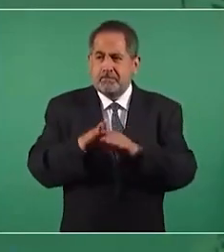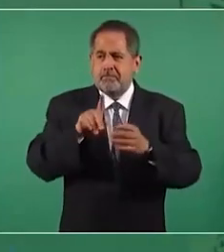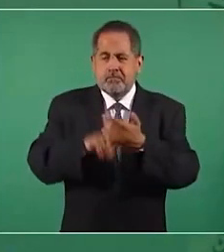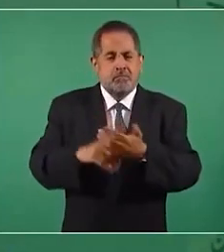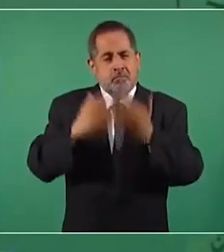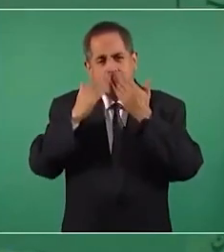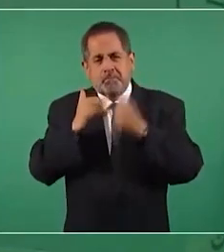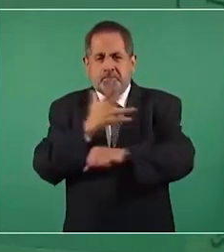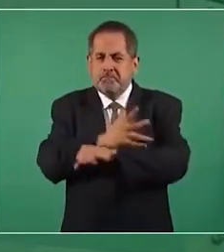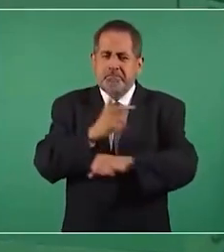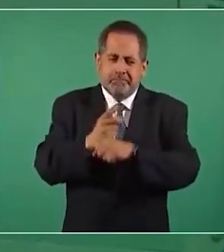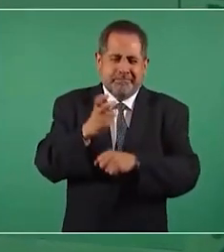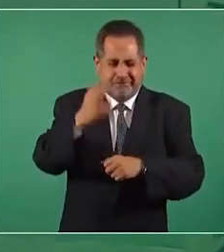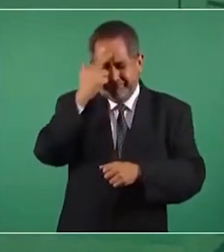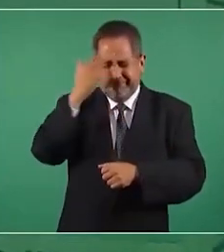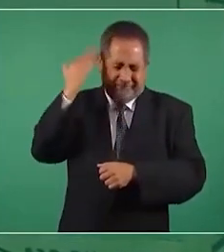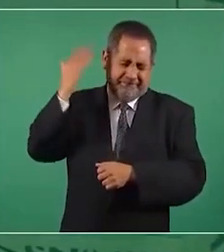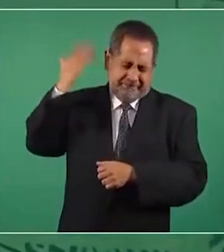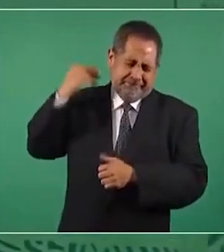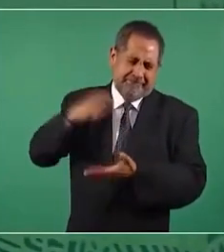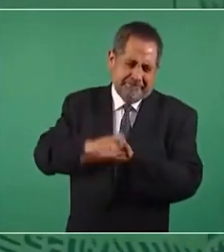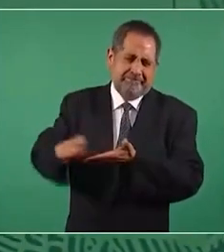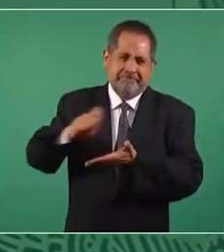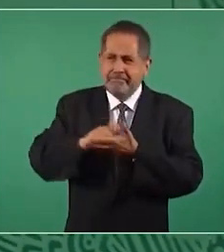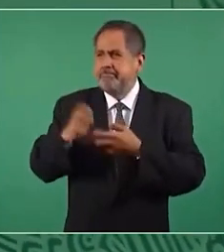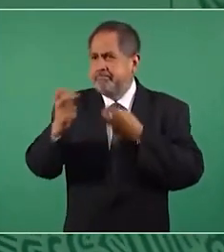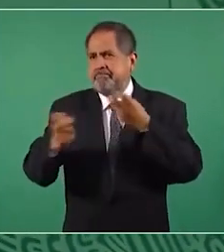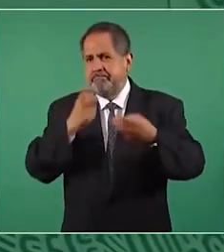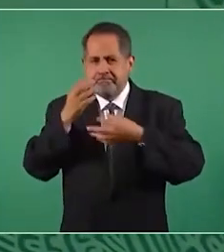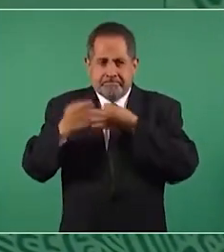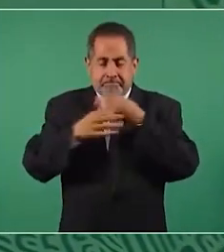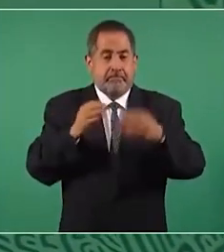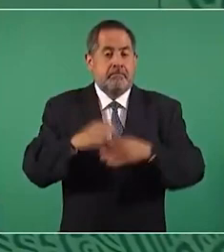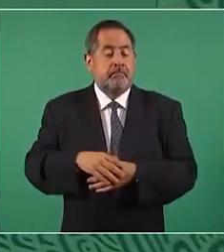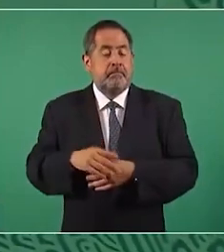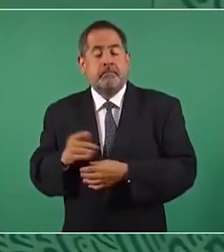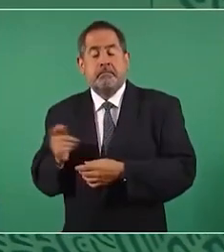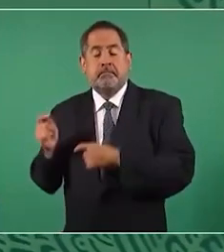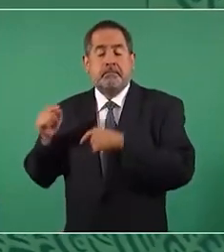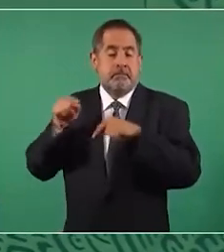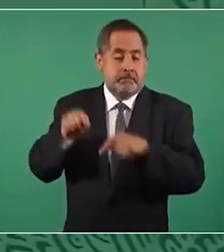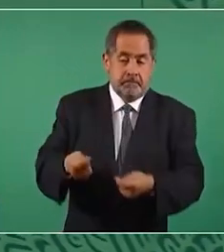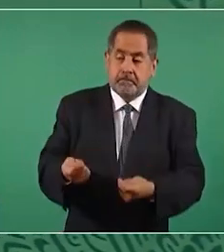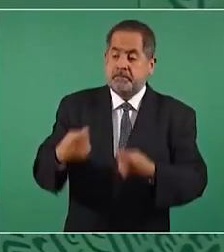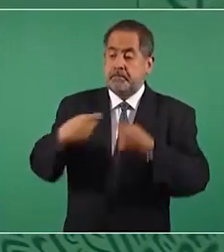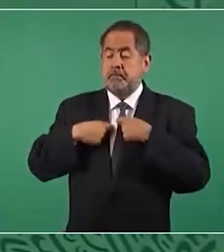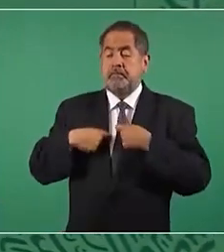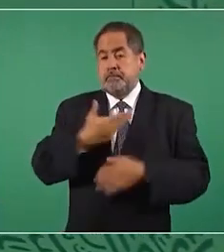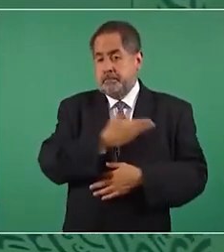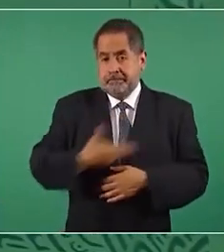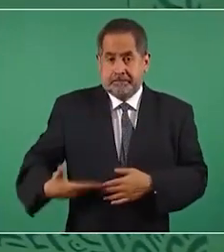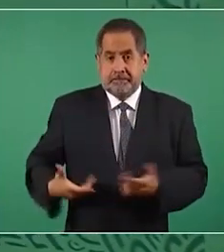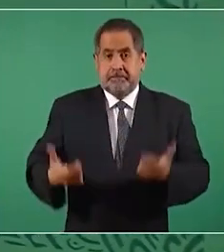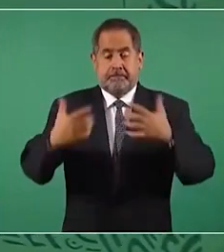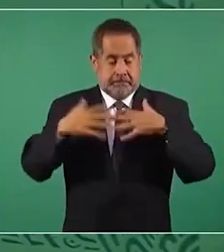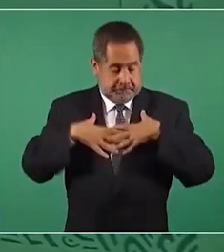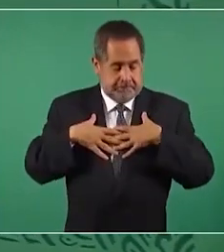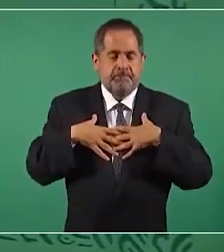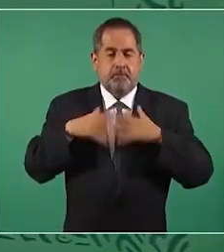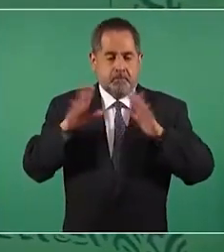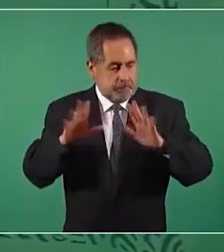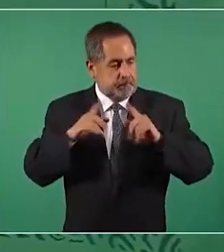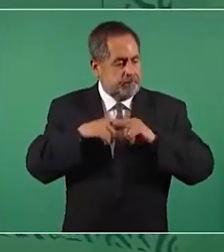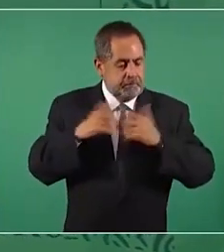deshonestidad de los gobernantes. Cuando llegué y empecé a